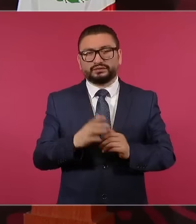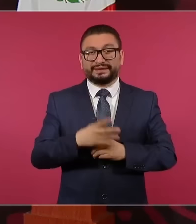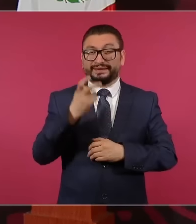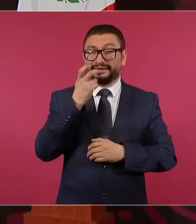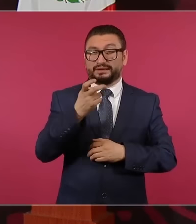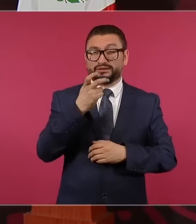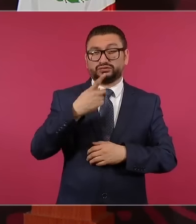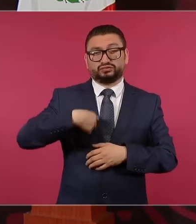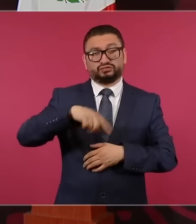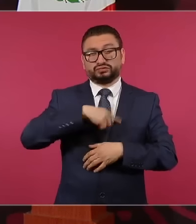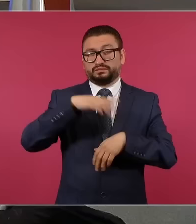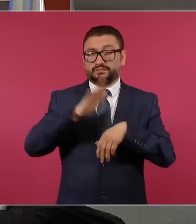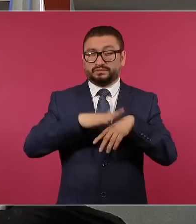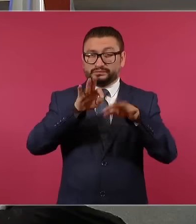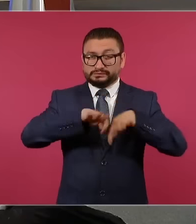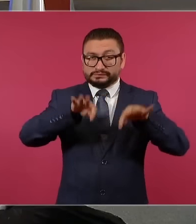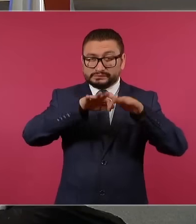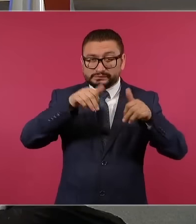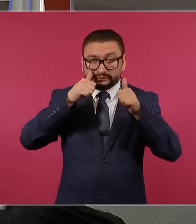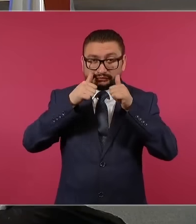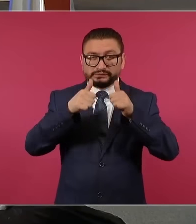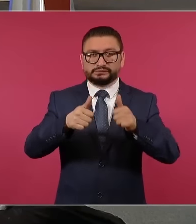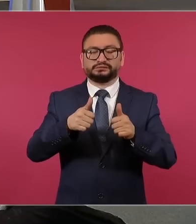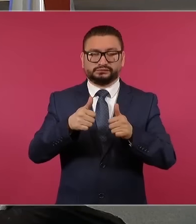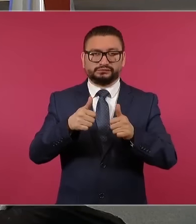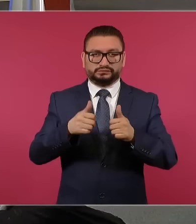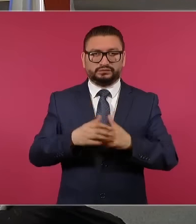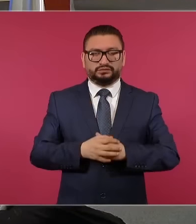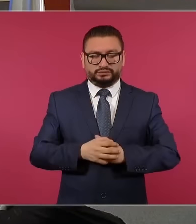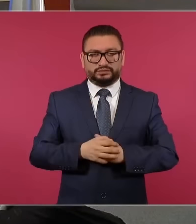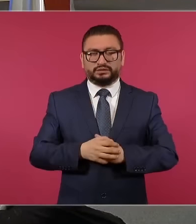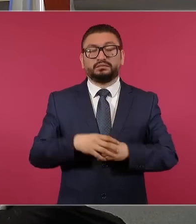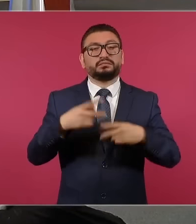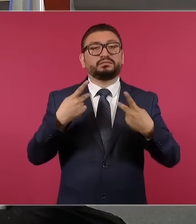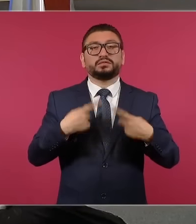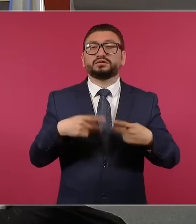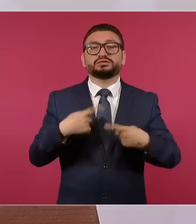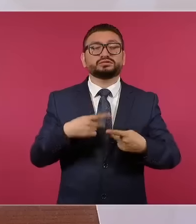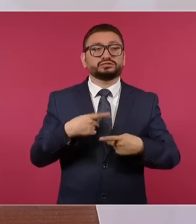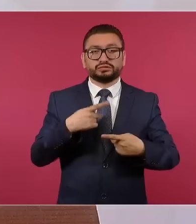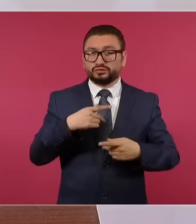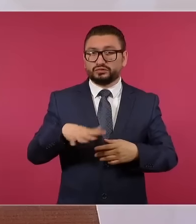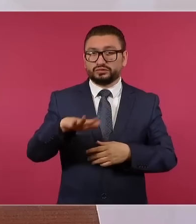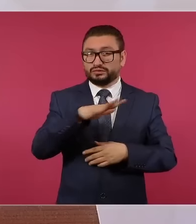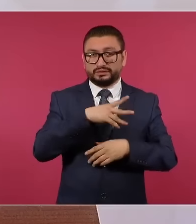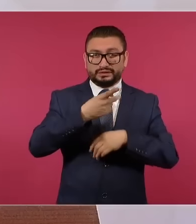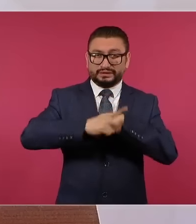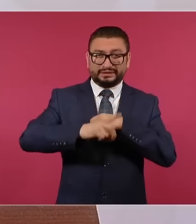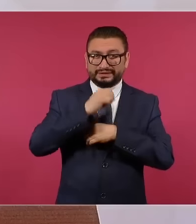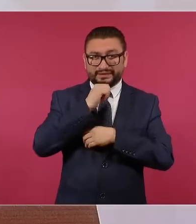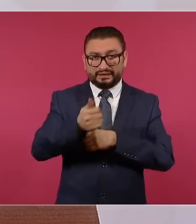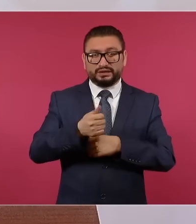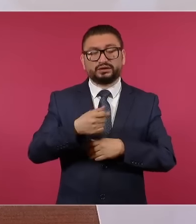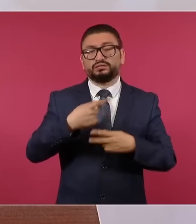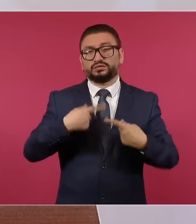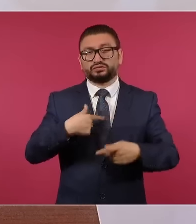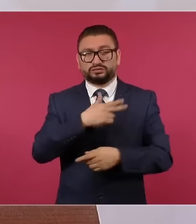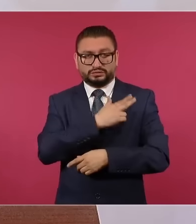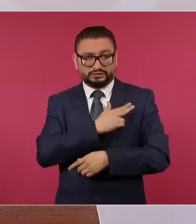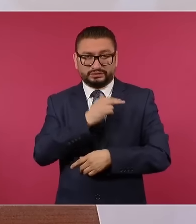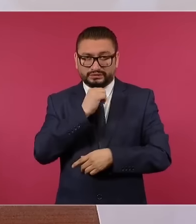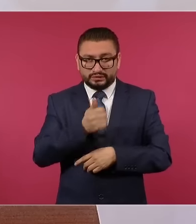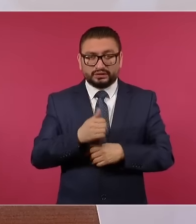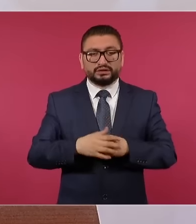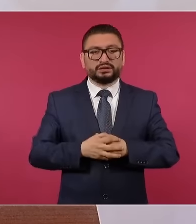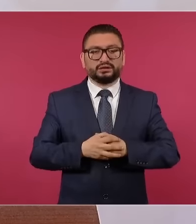nos importa, el que nadie resulte afectado, que no haya heridos, que